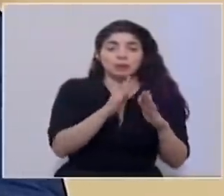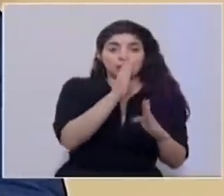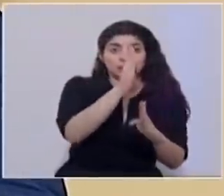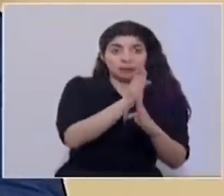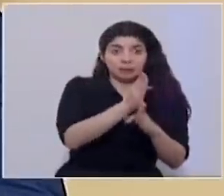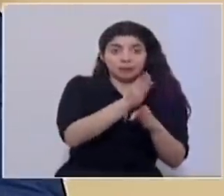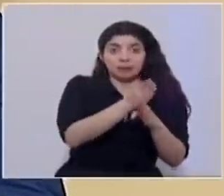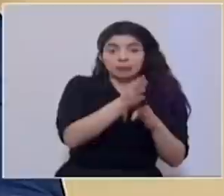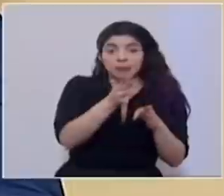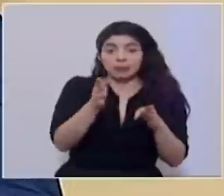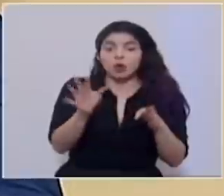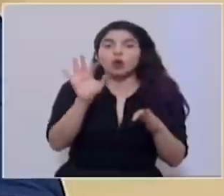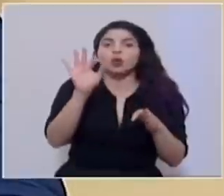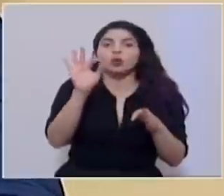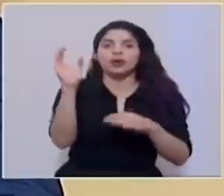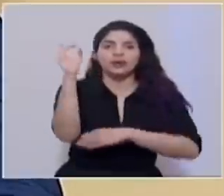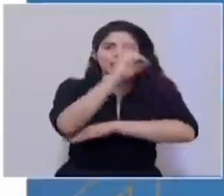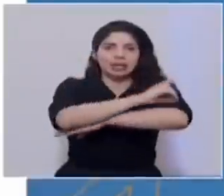ser de nueve días,